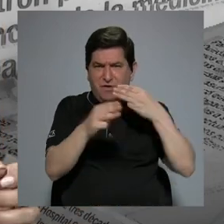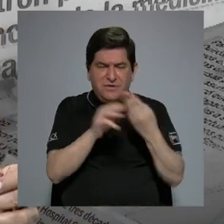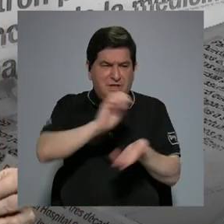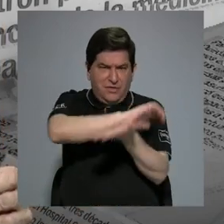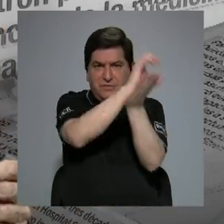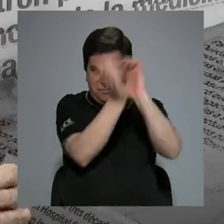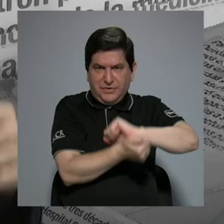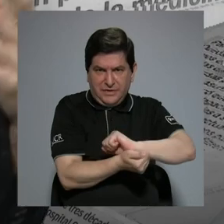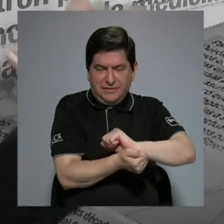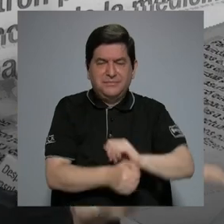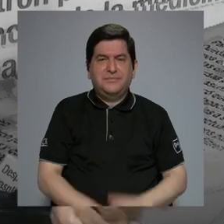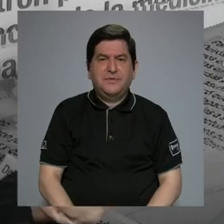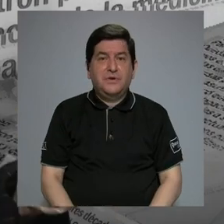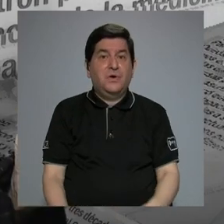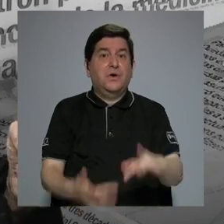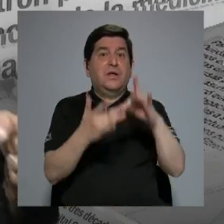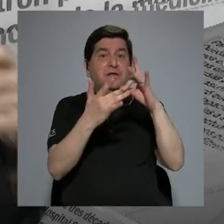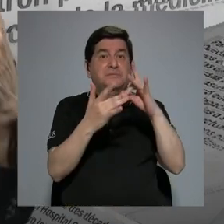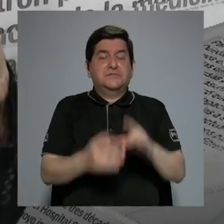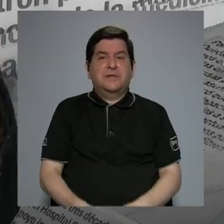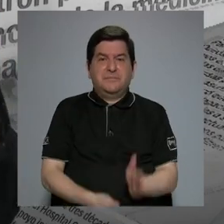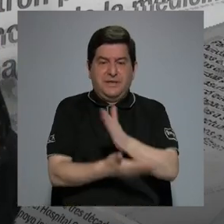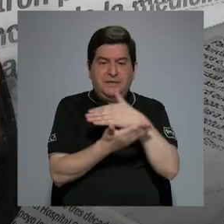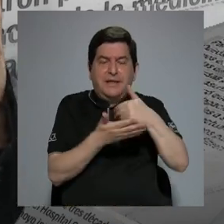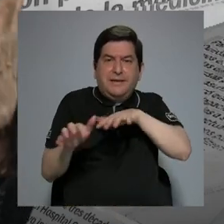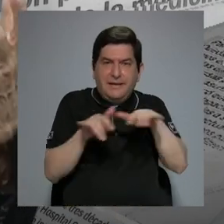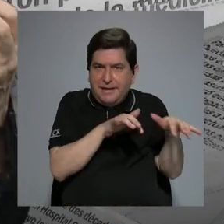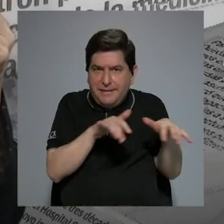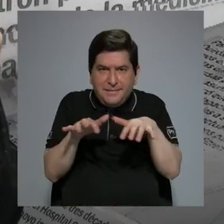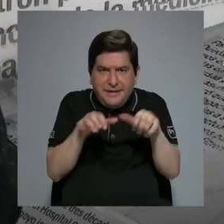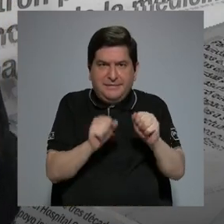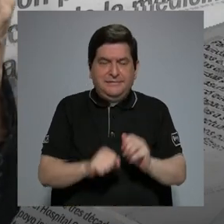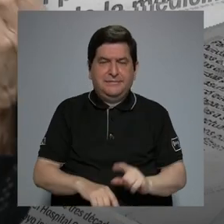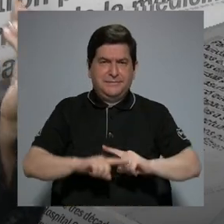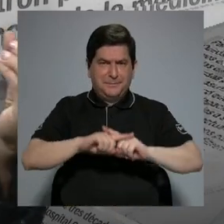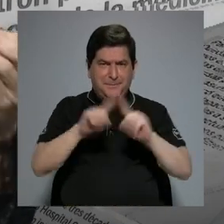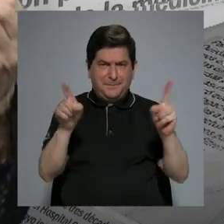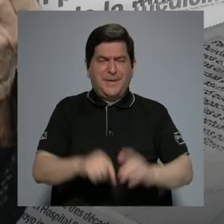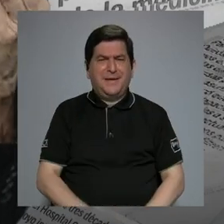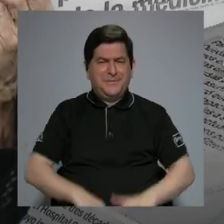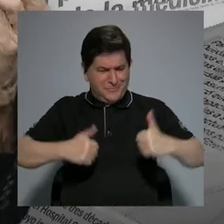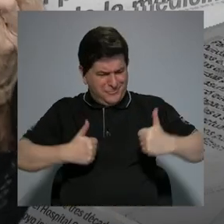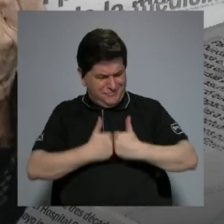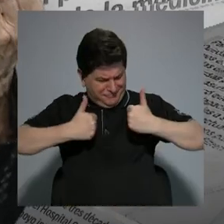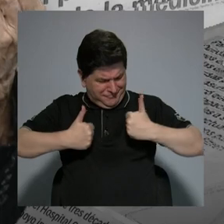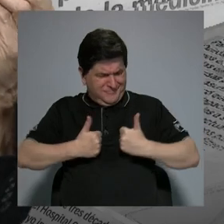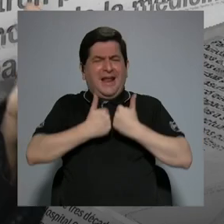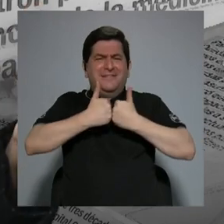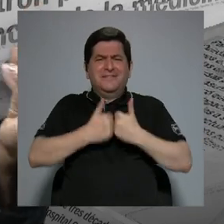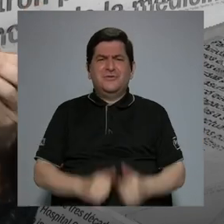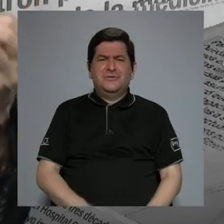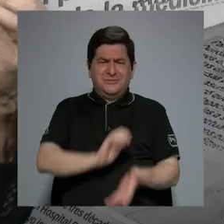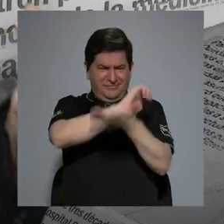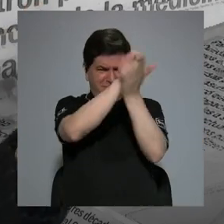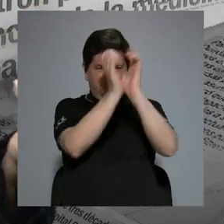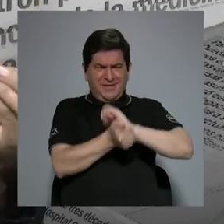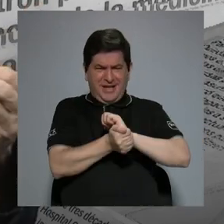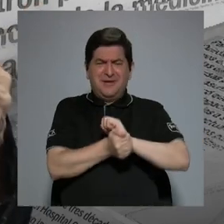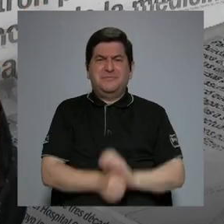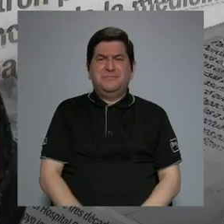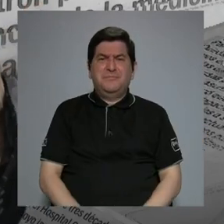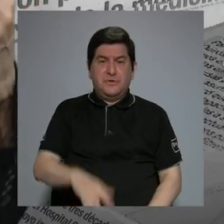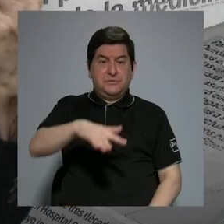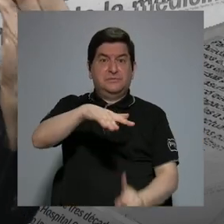transformación y sobre todo la digital. Pero, ¿cuáles son los retos y las transformaciones que nos